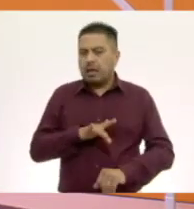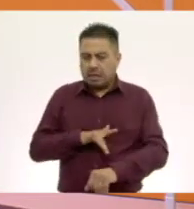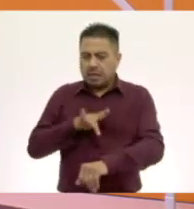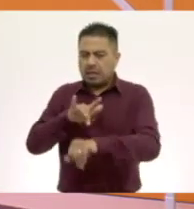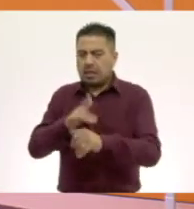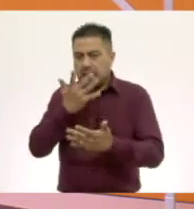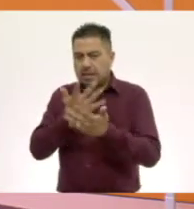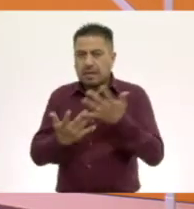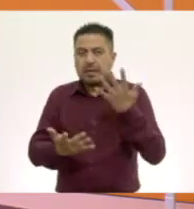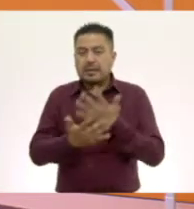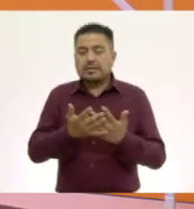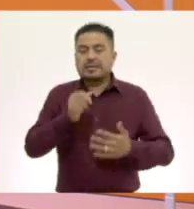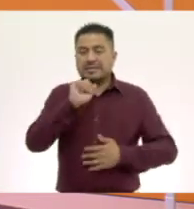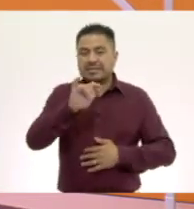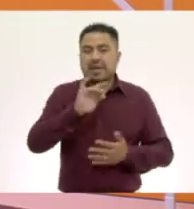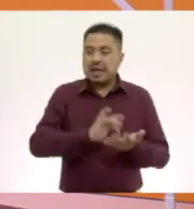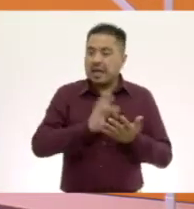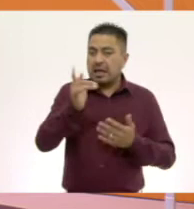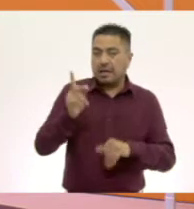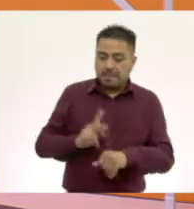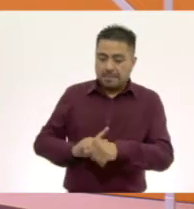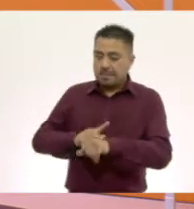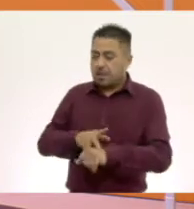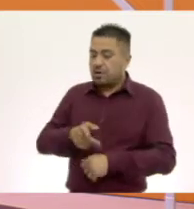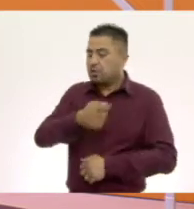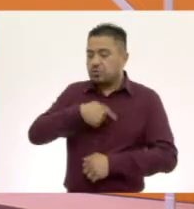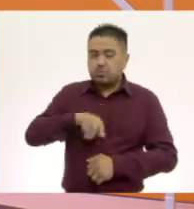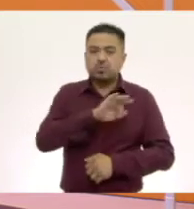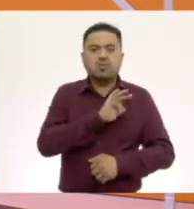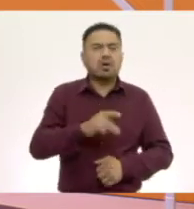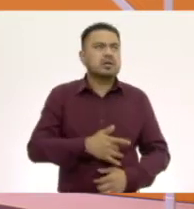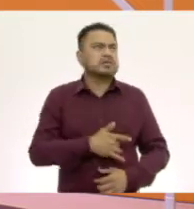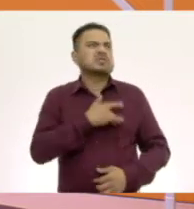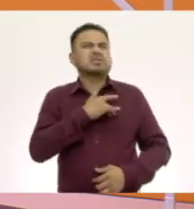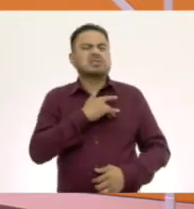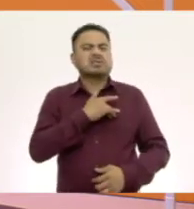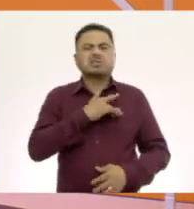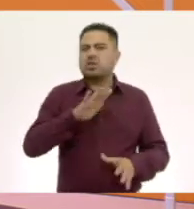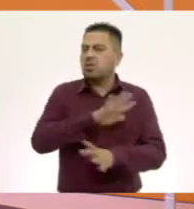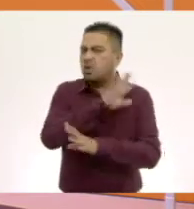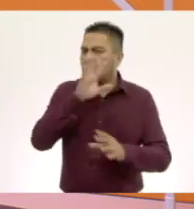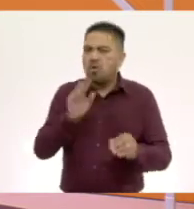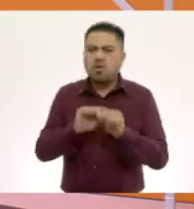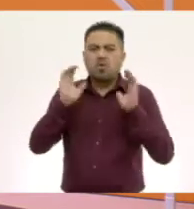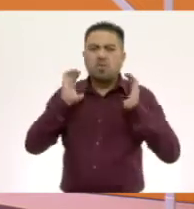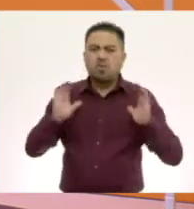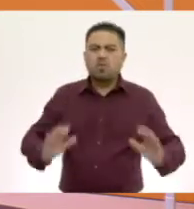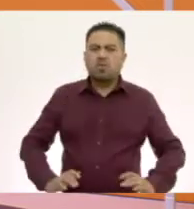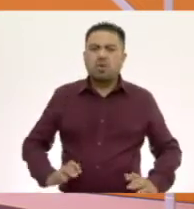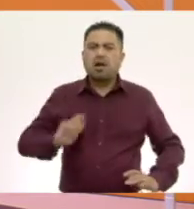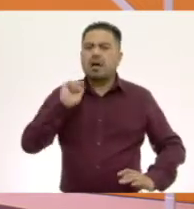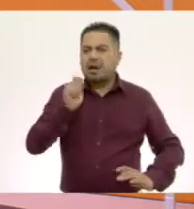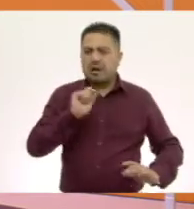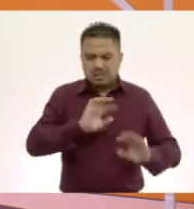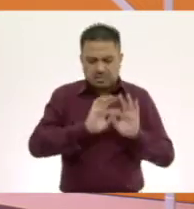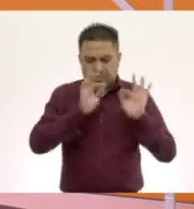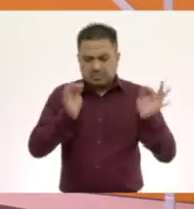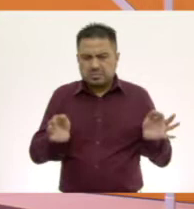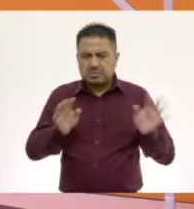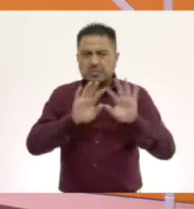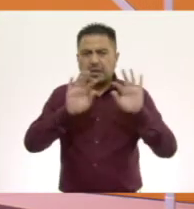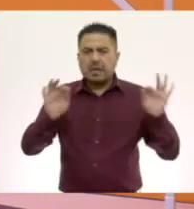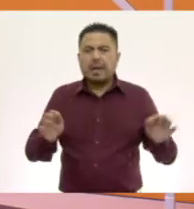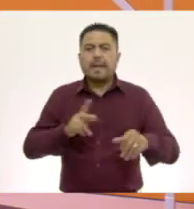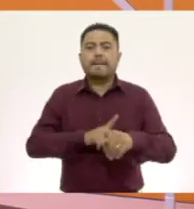De hecho, gracias a la piel nosotros podemos sentir y todo nuestro cuerpo está cubierto de piel.